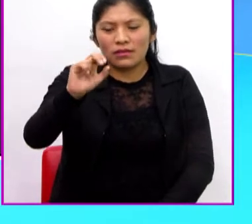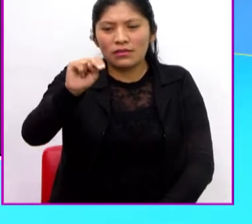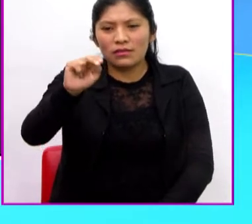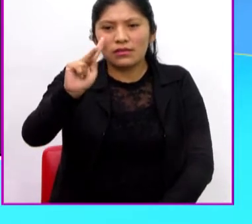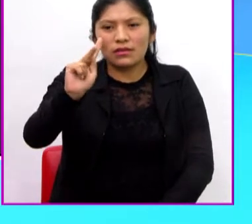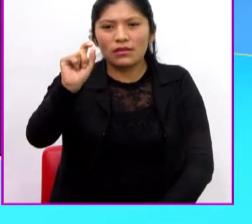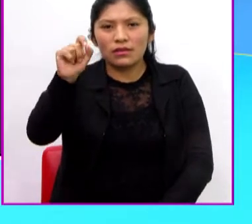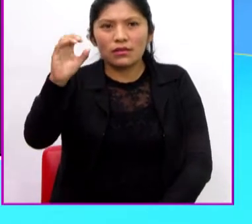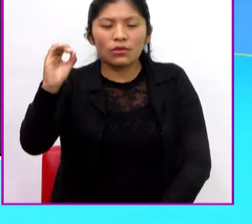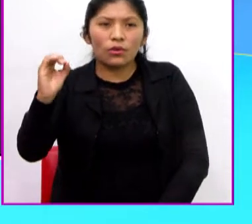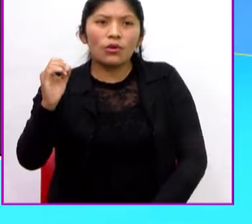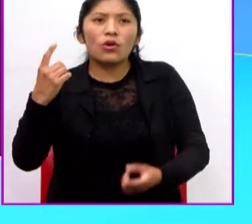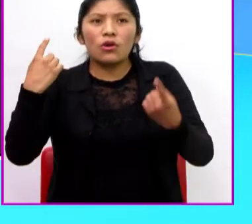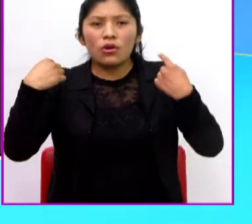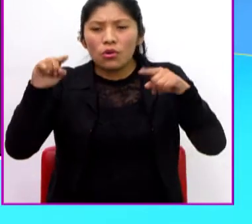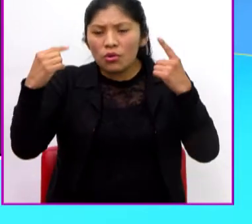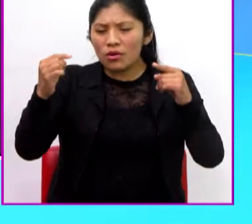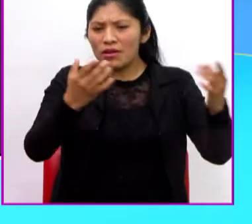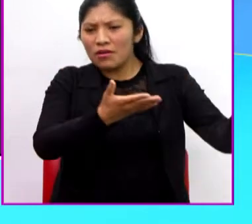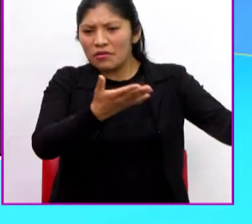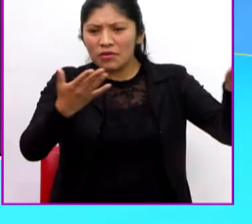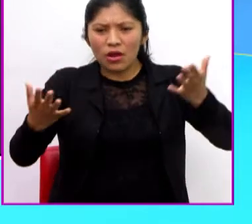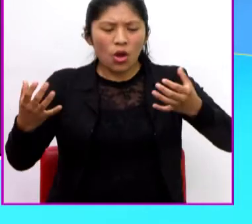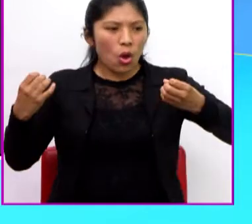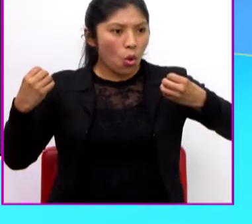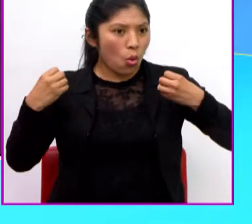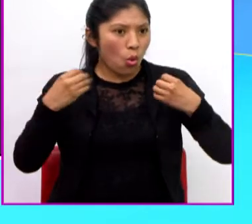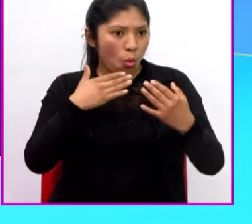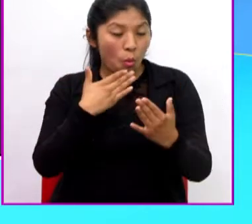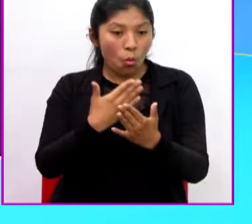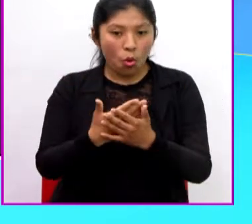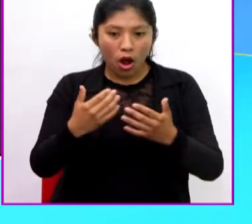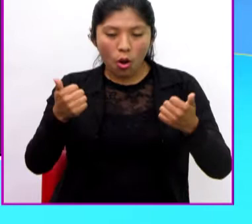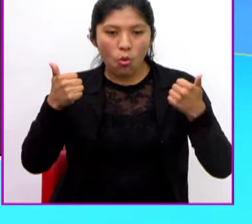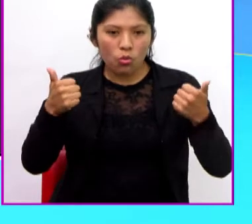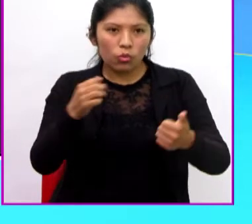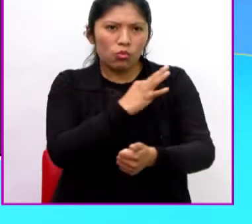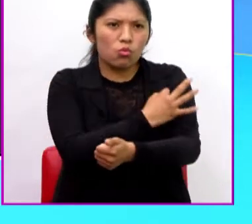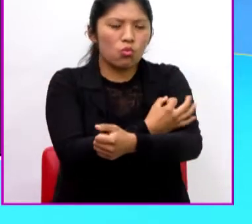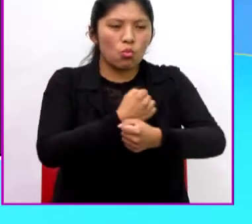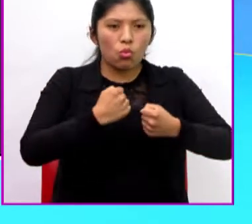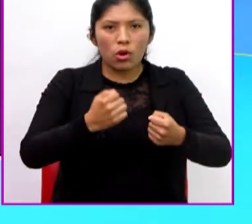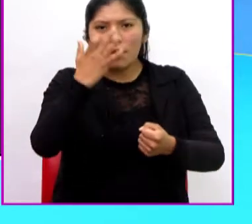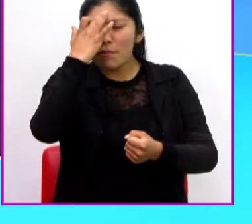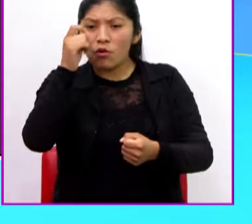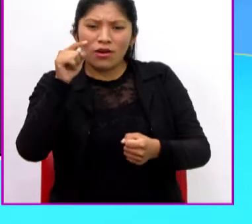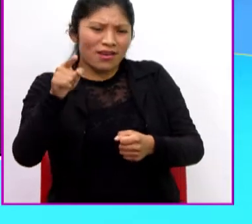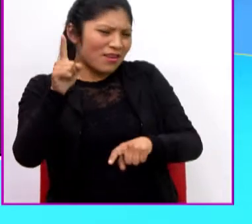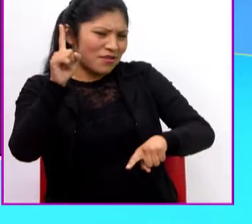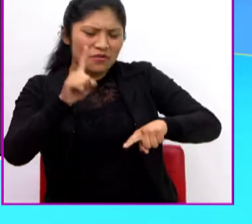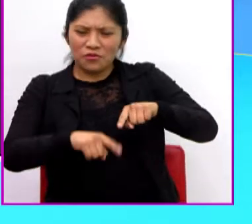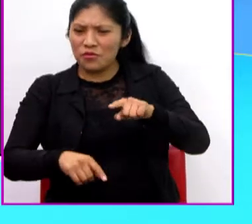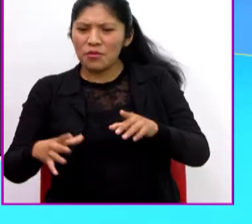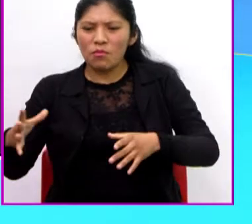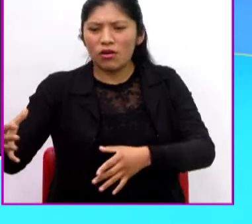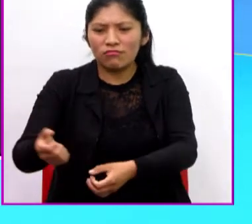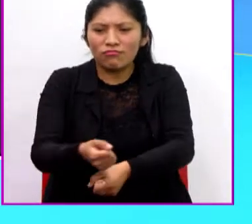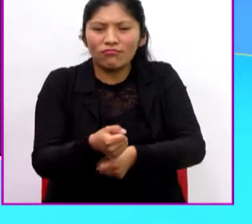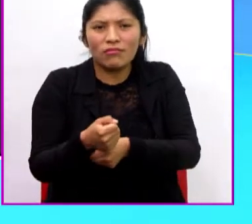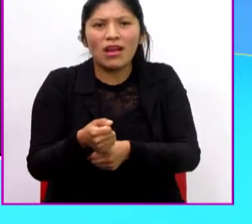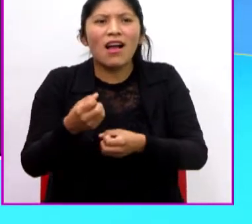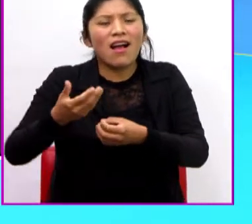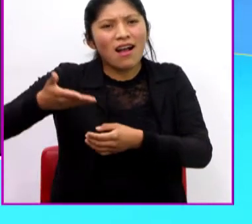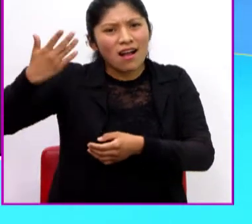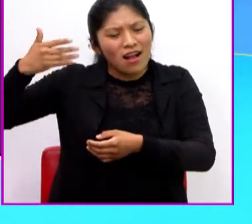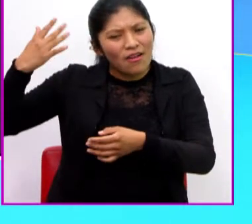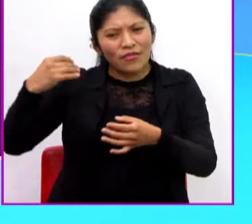Los que lograron traerlo son unos héroes. El Mi 5 es completamente indomable. El año pasado dejó un montón de